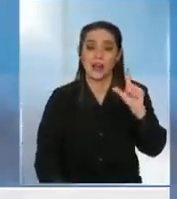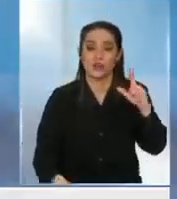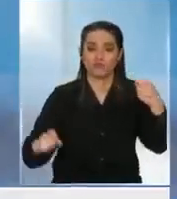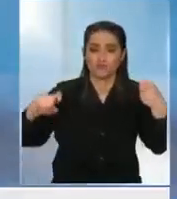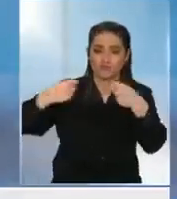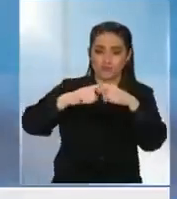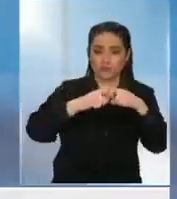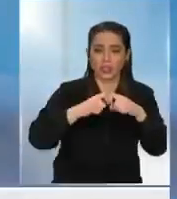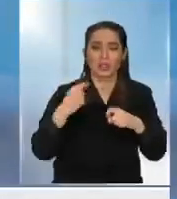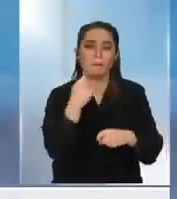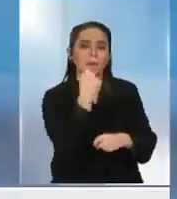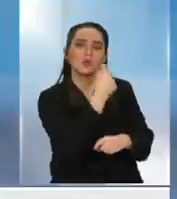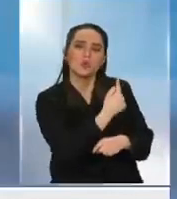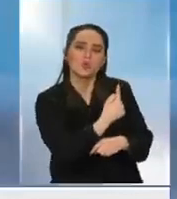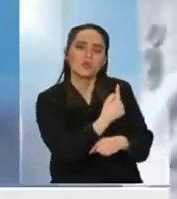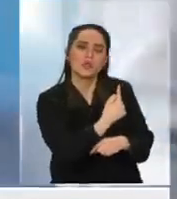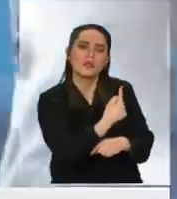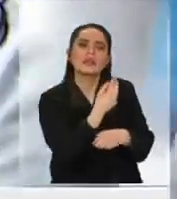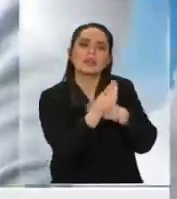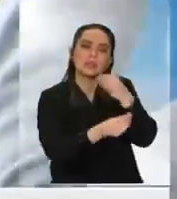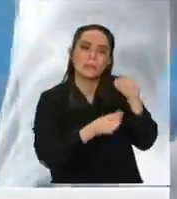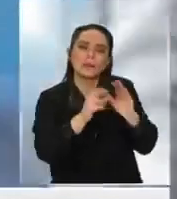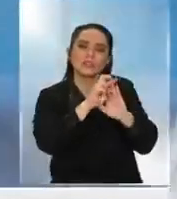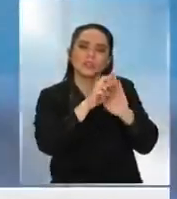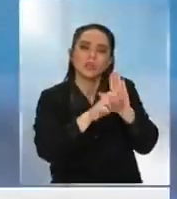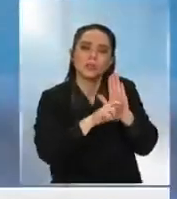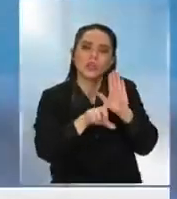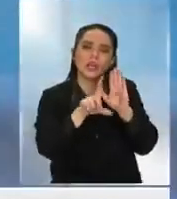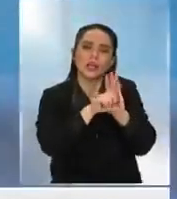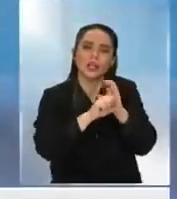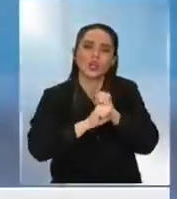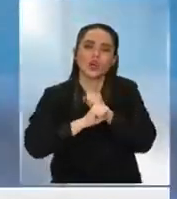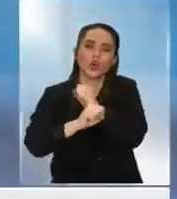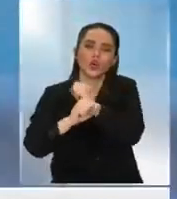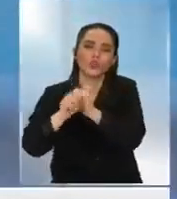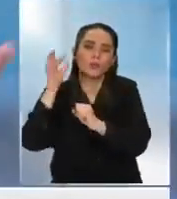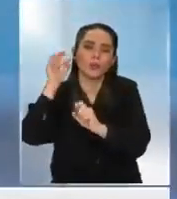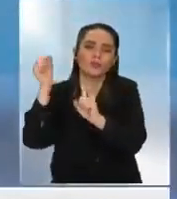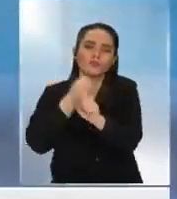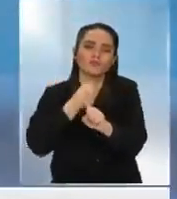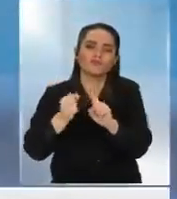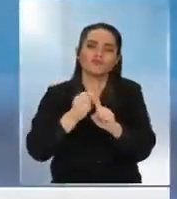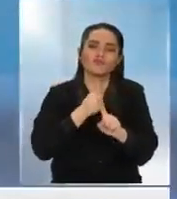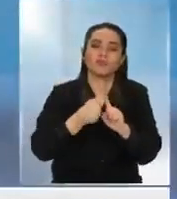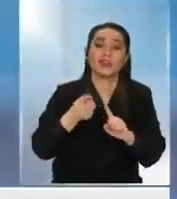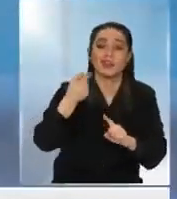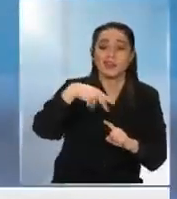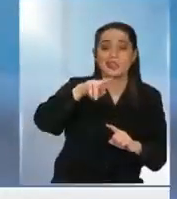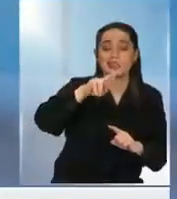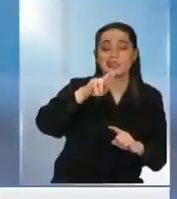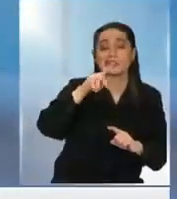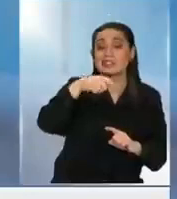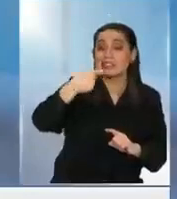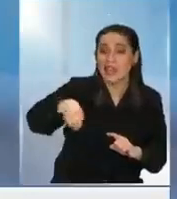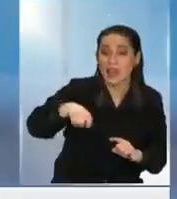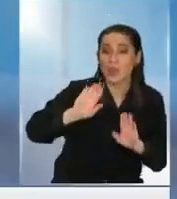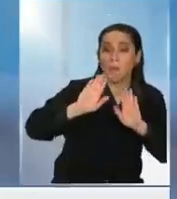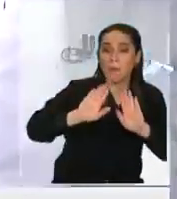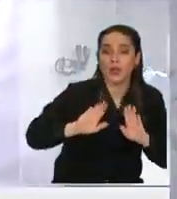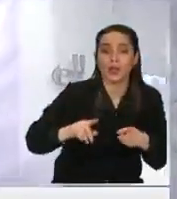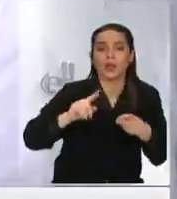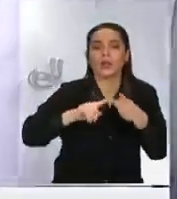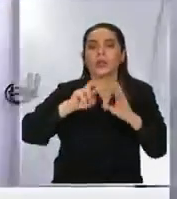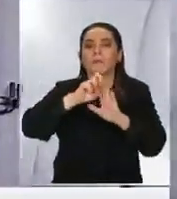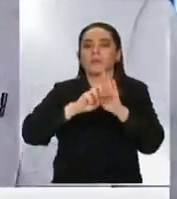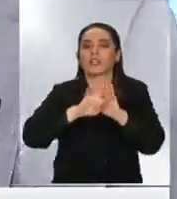le preguntaba a la otra bueno y ¿qué pasa con el proyecto de ley contra la violencia de las mujeres? ¿no? está parado en el Senado ¿y qué pasa con el proyecto de las 40